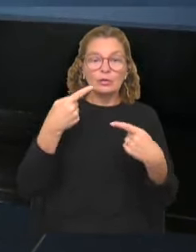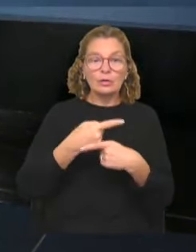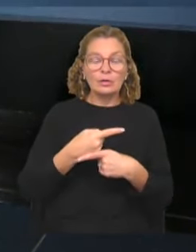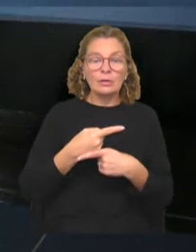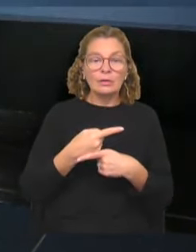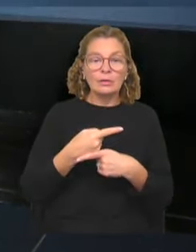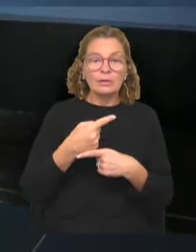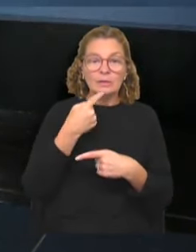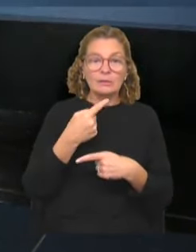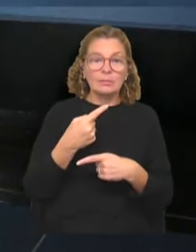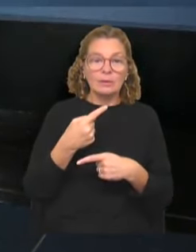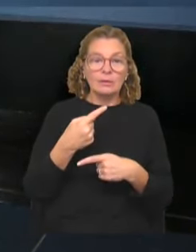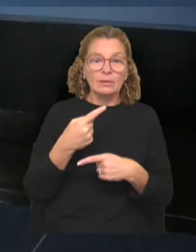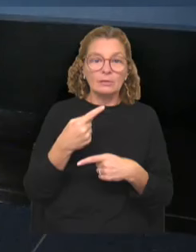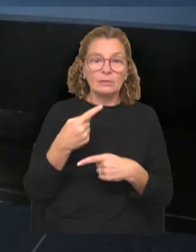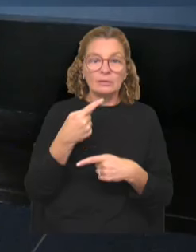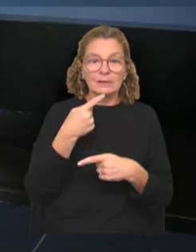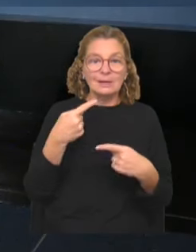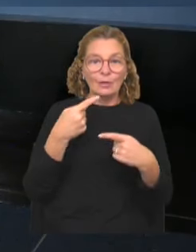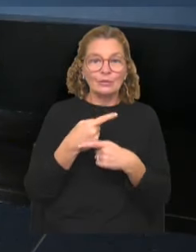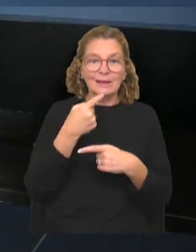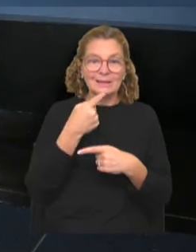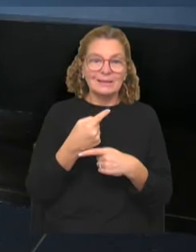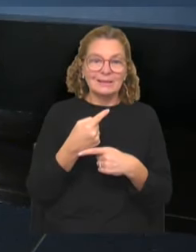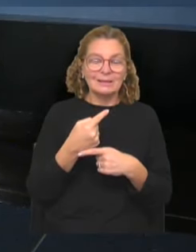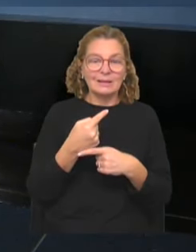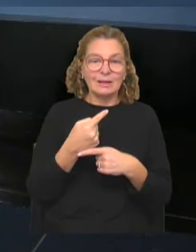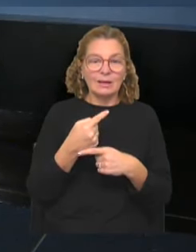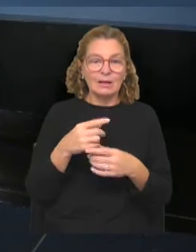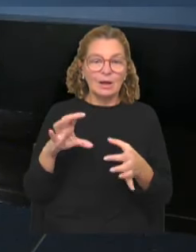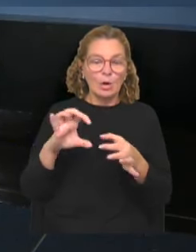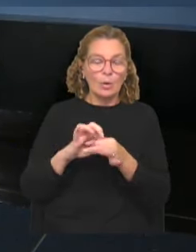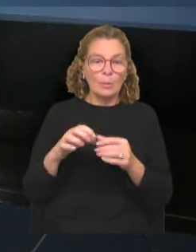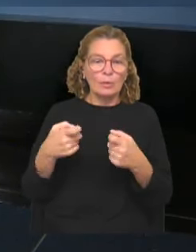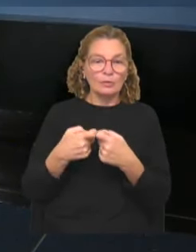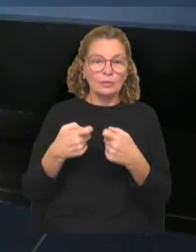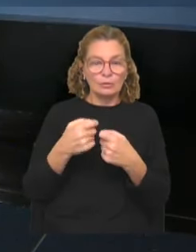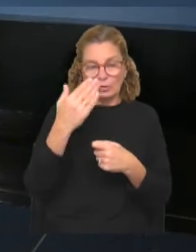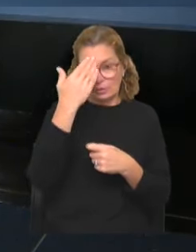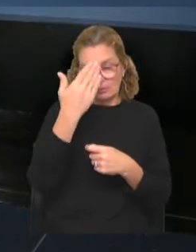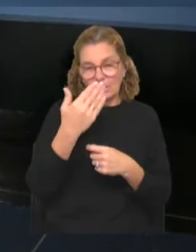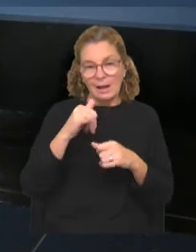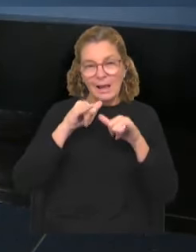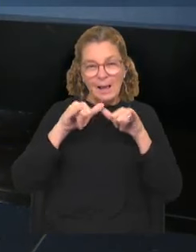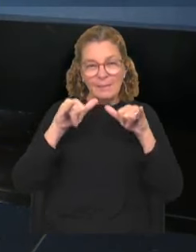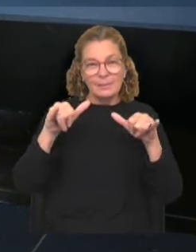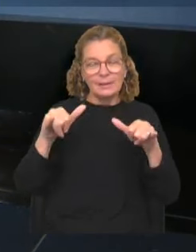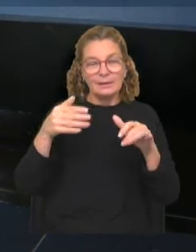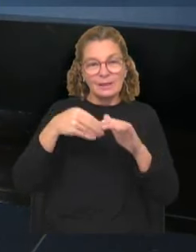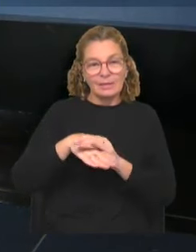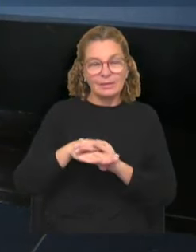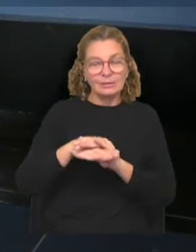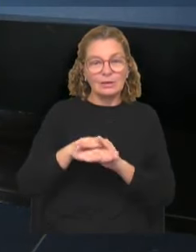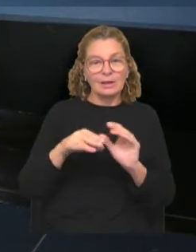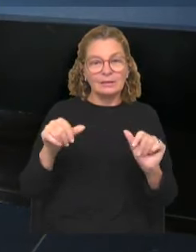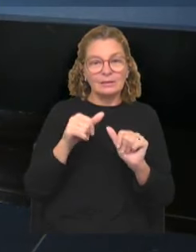que han venido de los dirigentes del oficialismo que sostienen que en la coalición de izquierdas la campaña interna ha